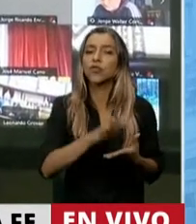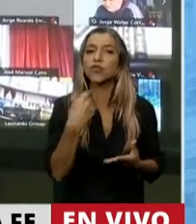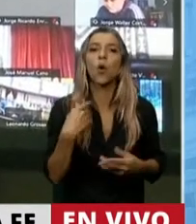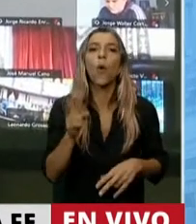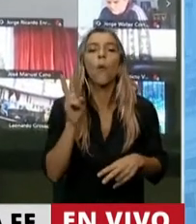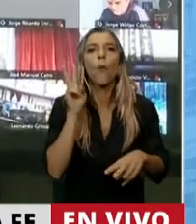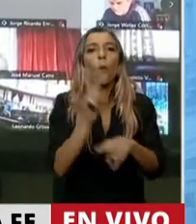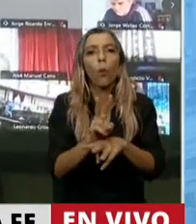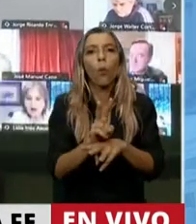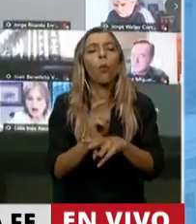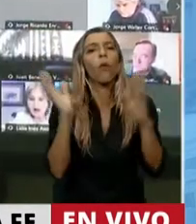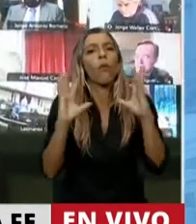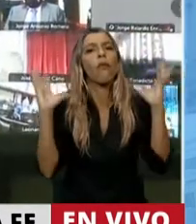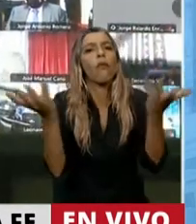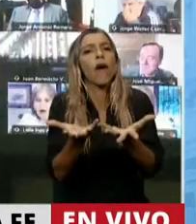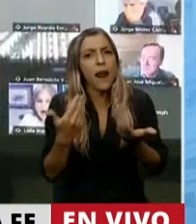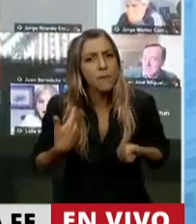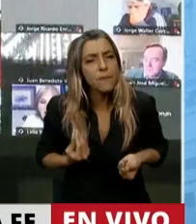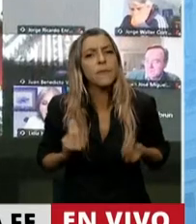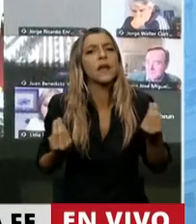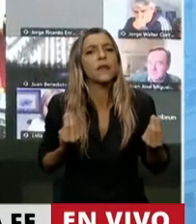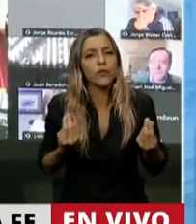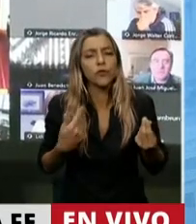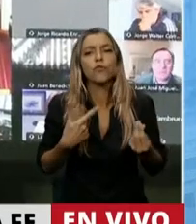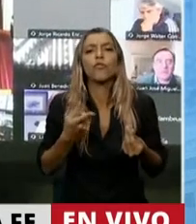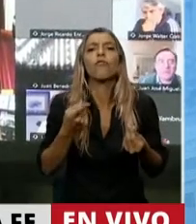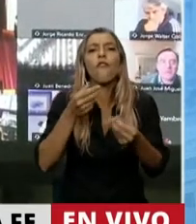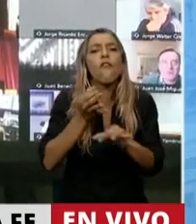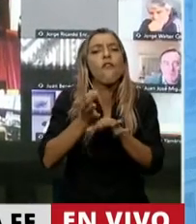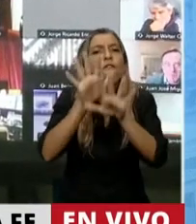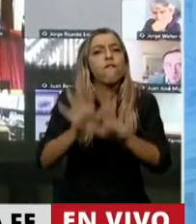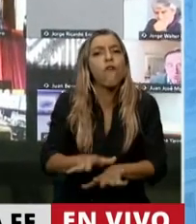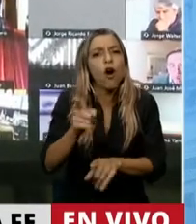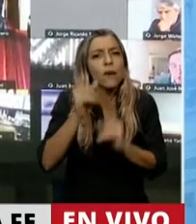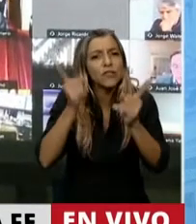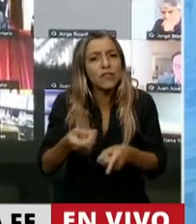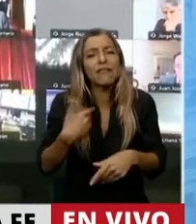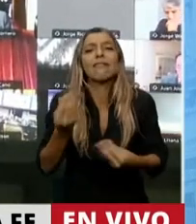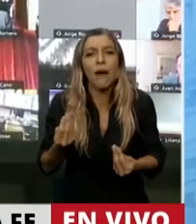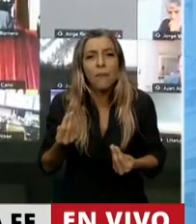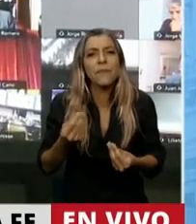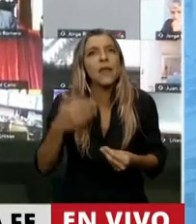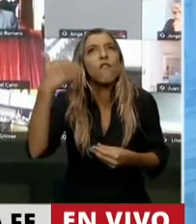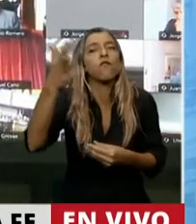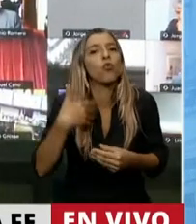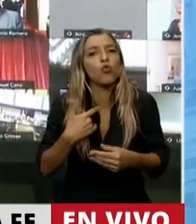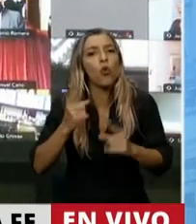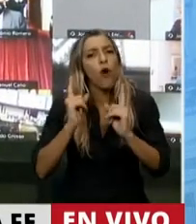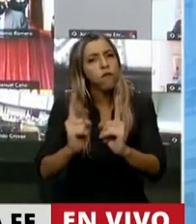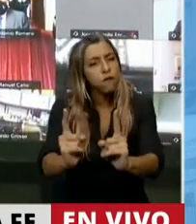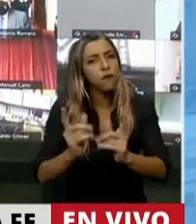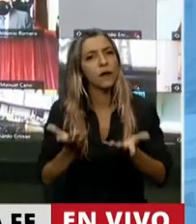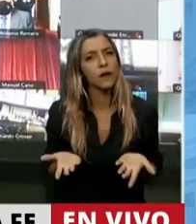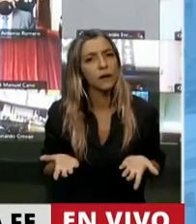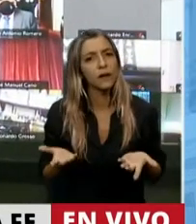en ambiente. Con perspectiva de desarrollo sostenible, que hayan puesto en esta ley estas